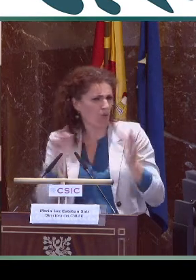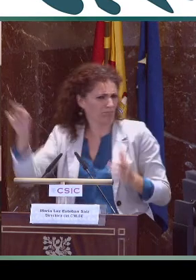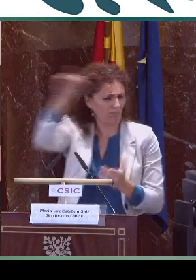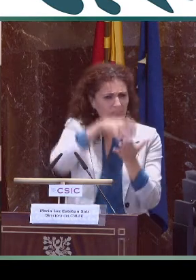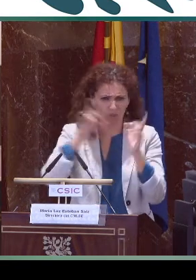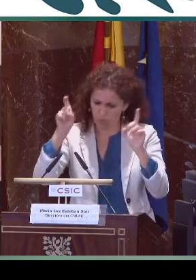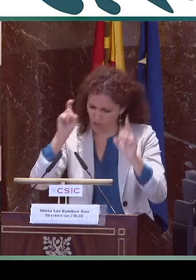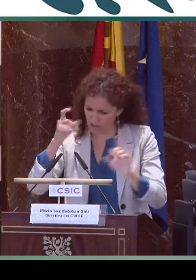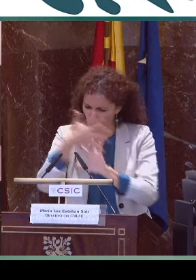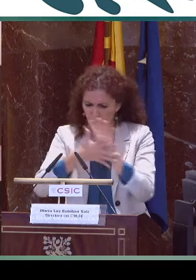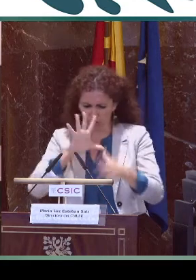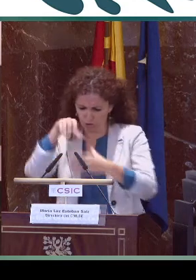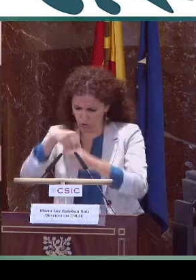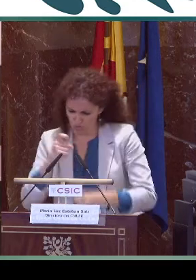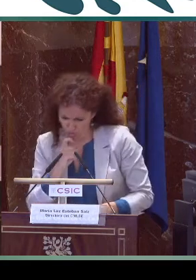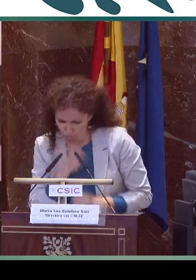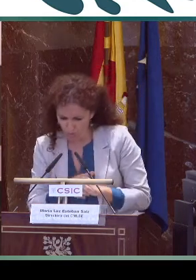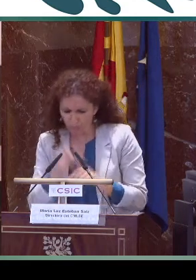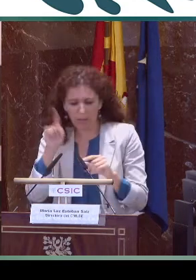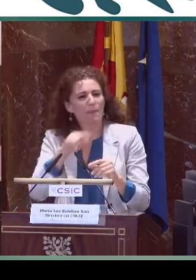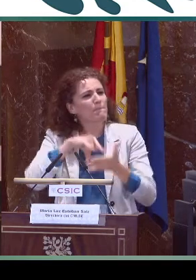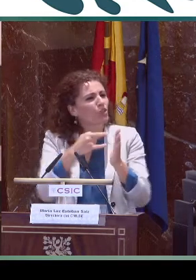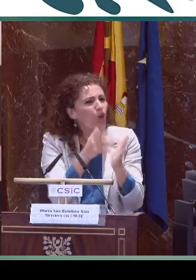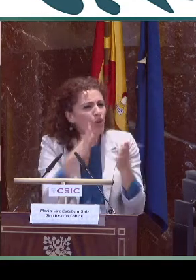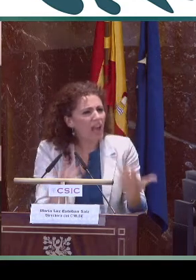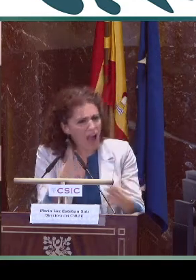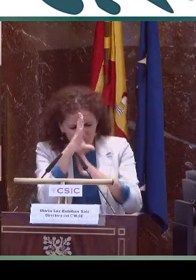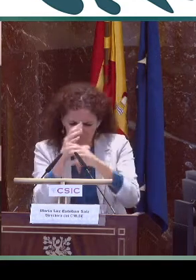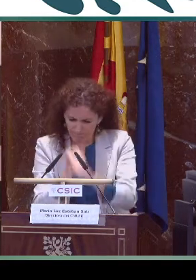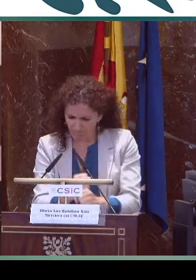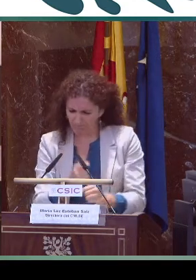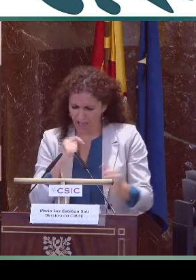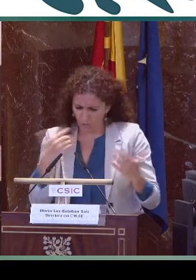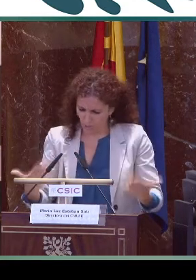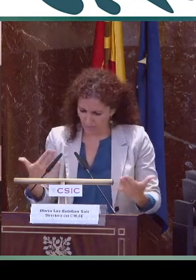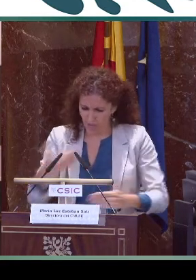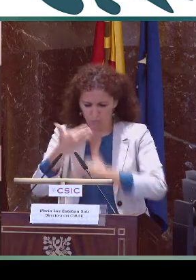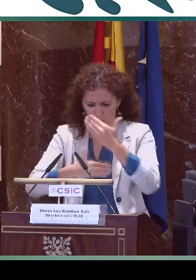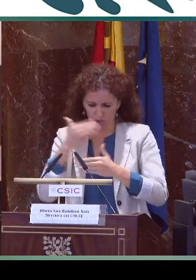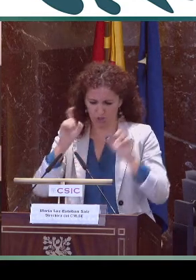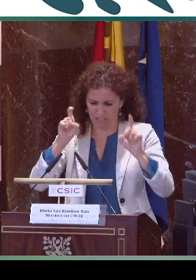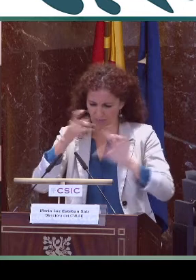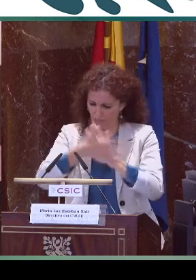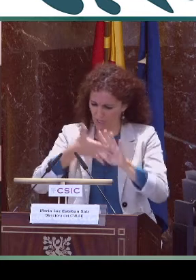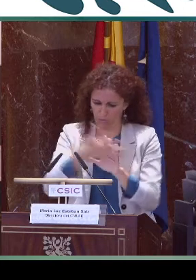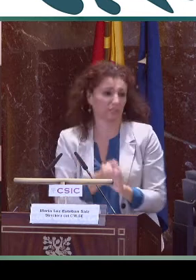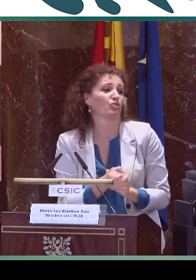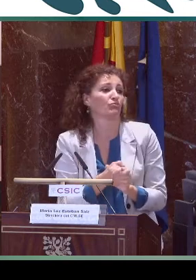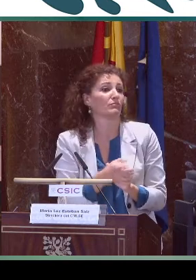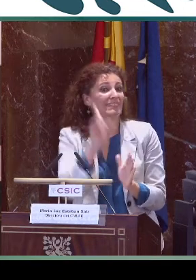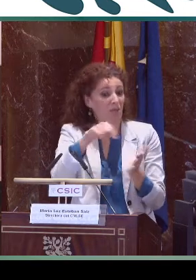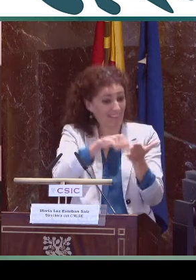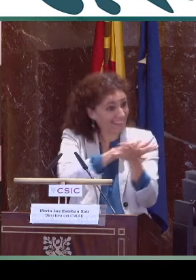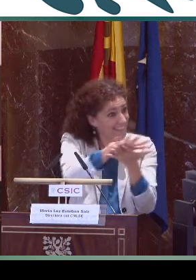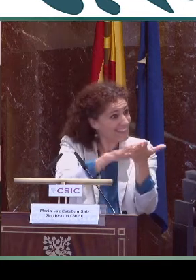cómo plasmar en proyectos de educación bilingüe, en centros de educación bilingüe, esta lengua, qué enfoques se utilizan, metodológicos, qué